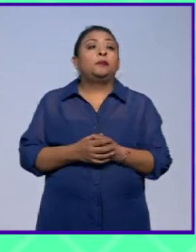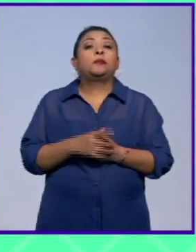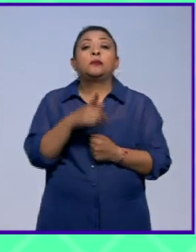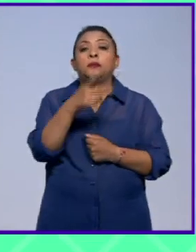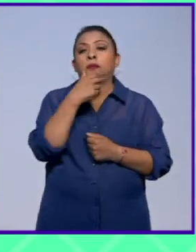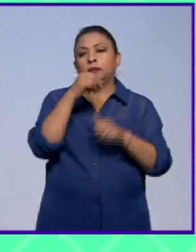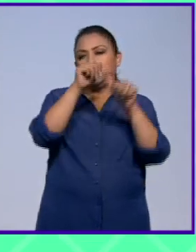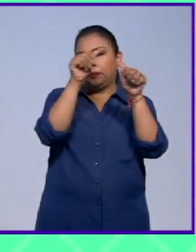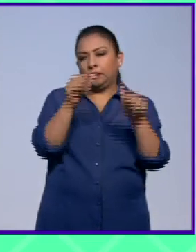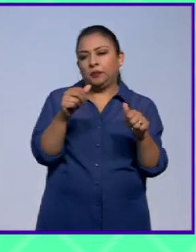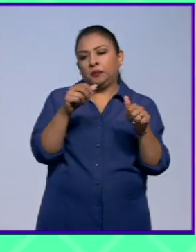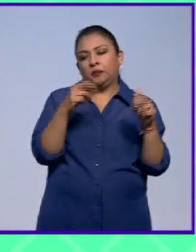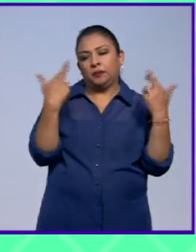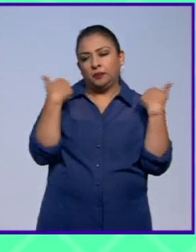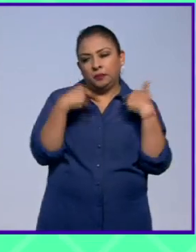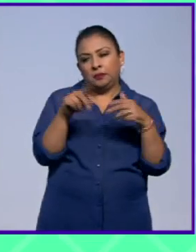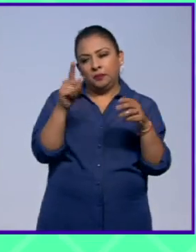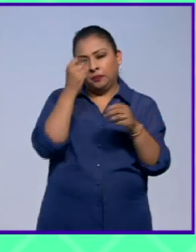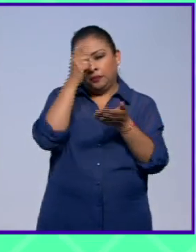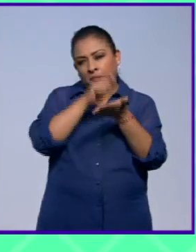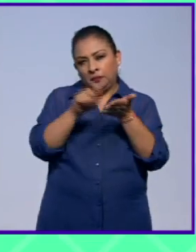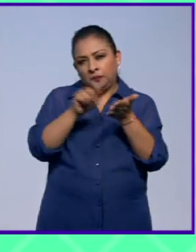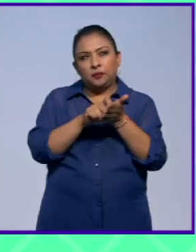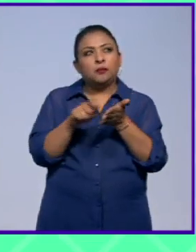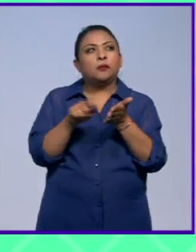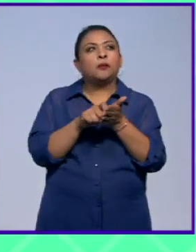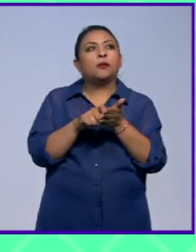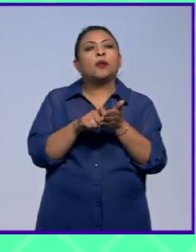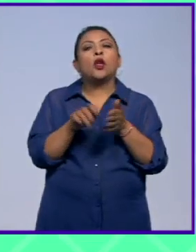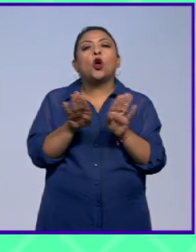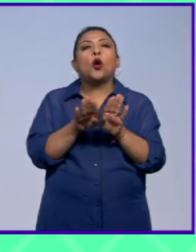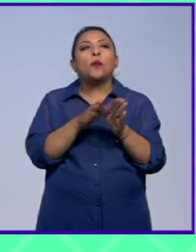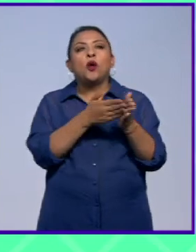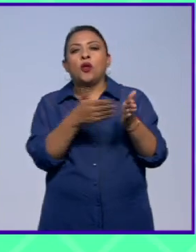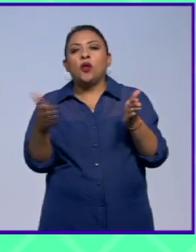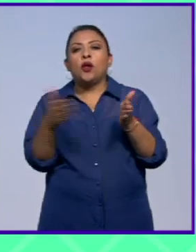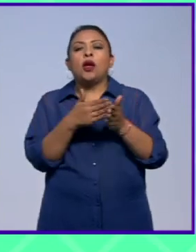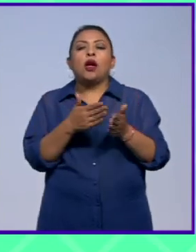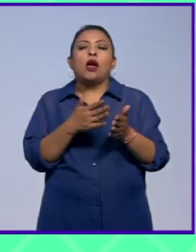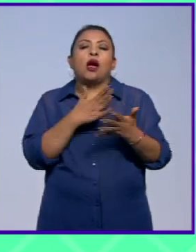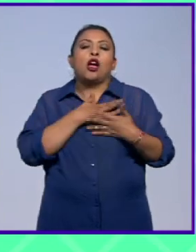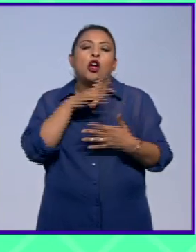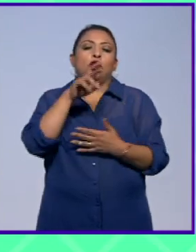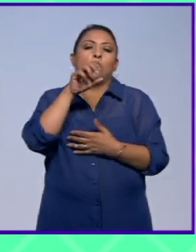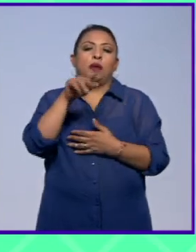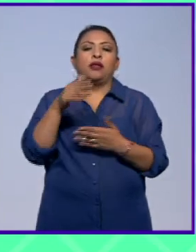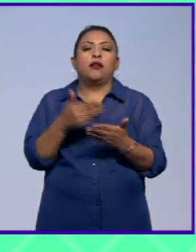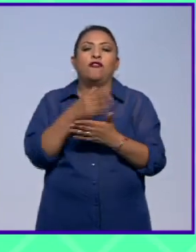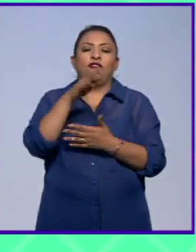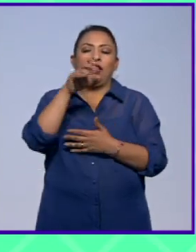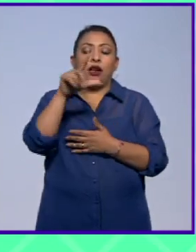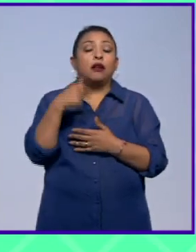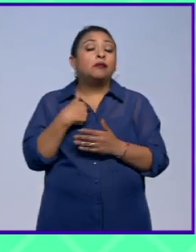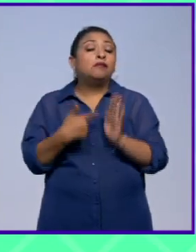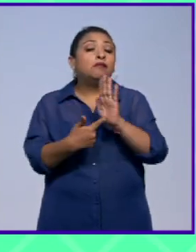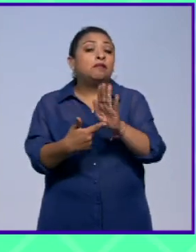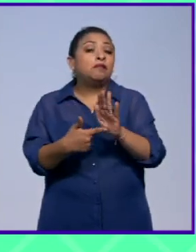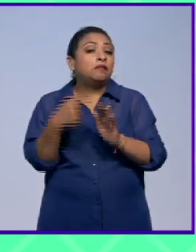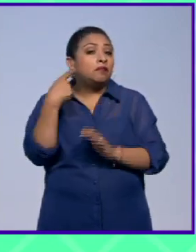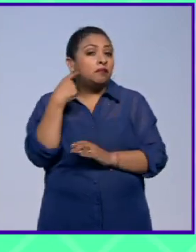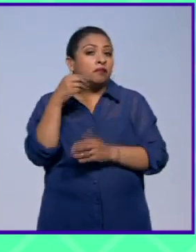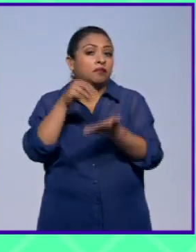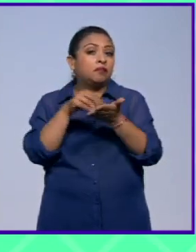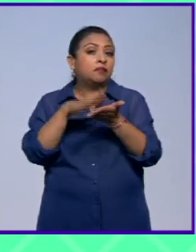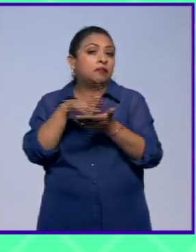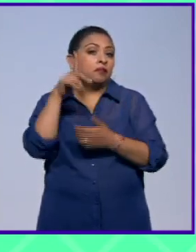artista profesor compositor de periodo romántico de origen belga vamos a disfrutarlo la